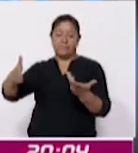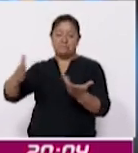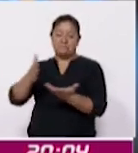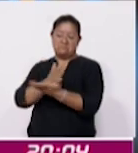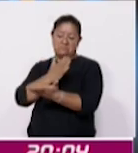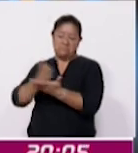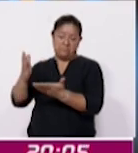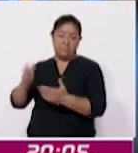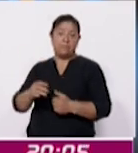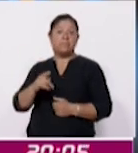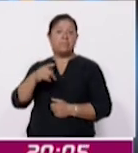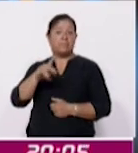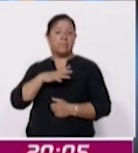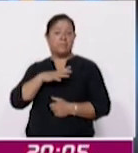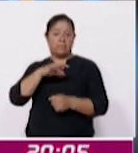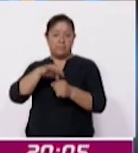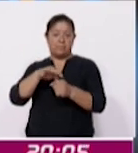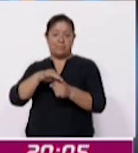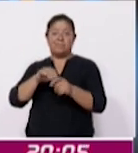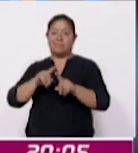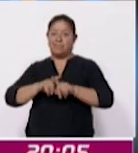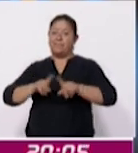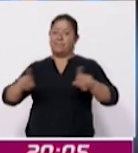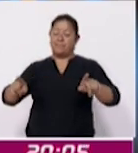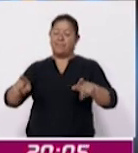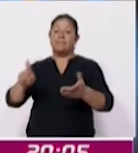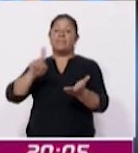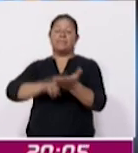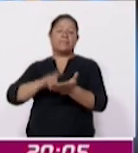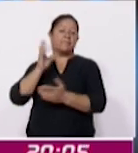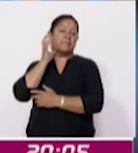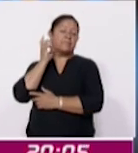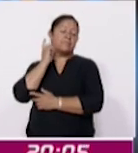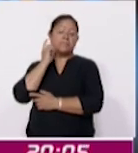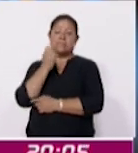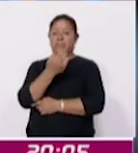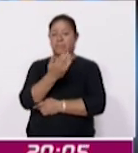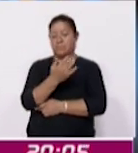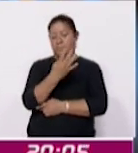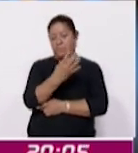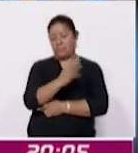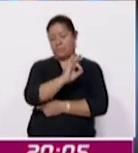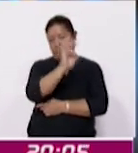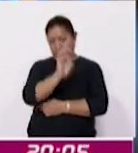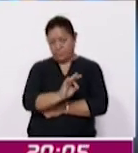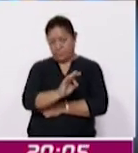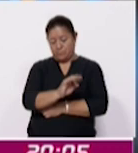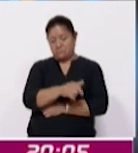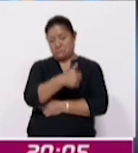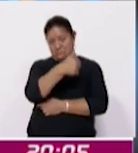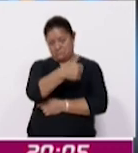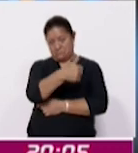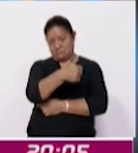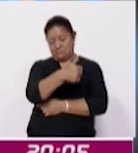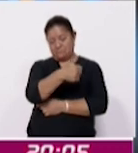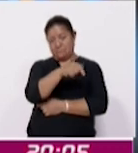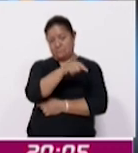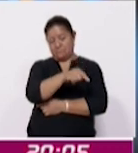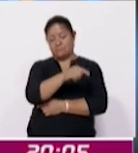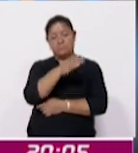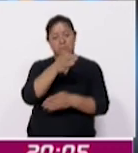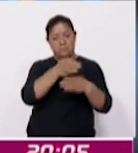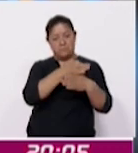hubo un voto diferenciado en el Congreso, con un 54% a favor de